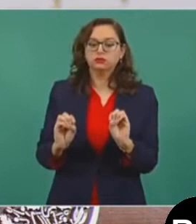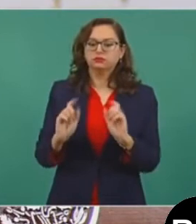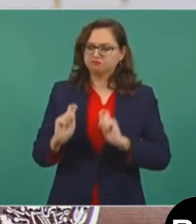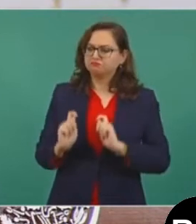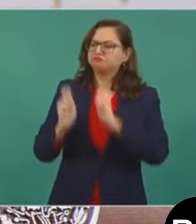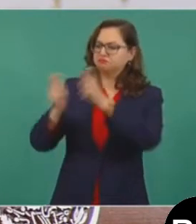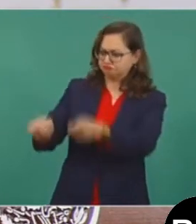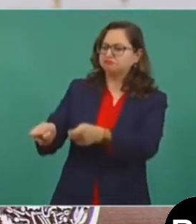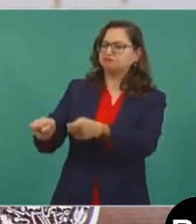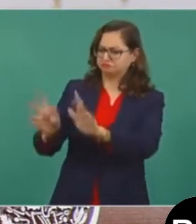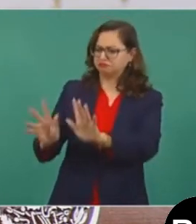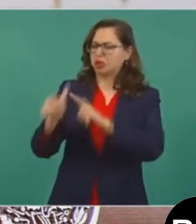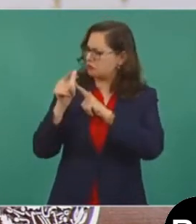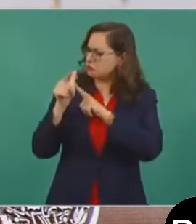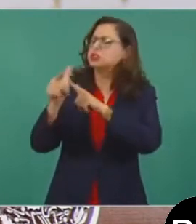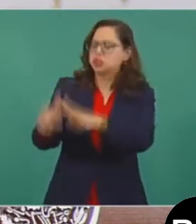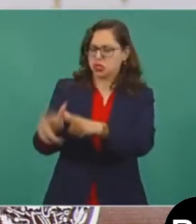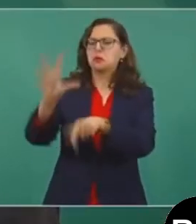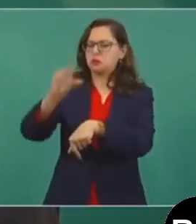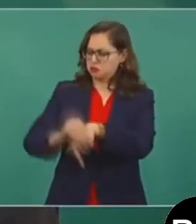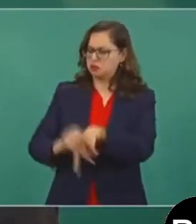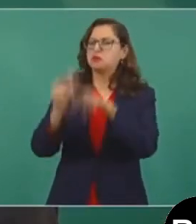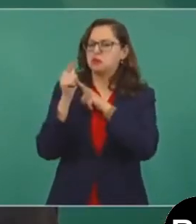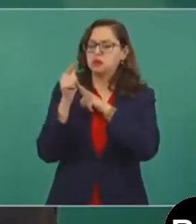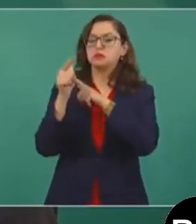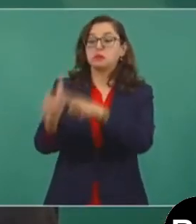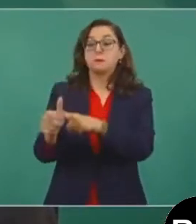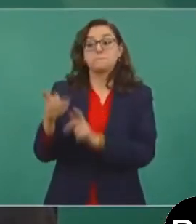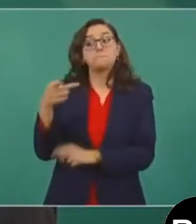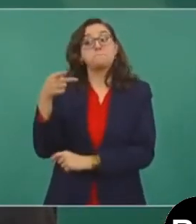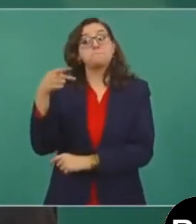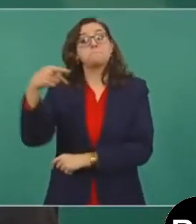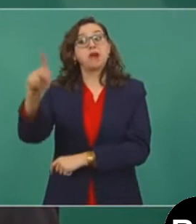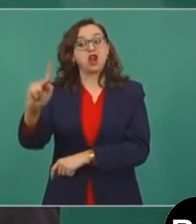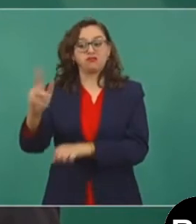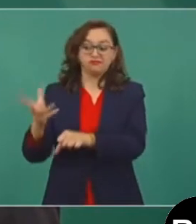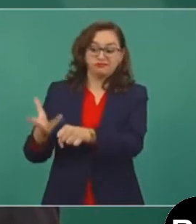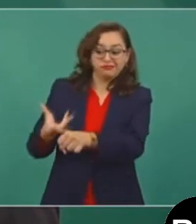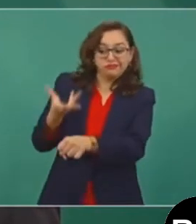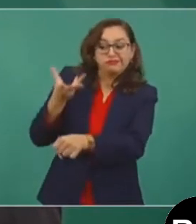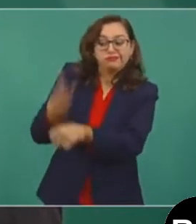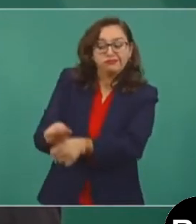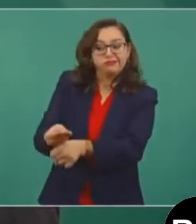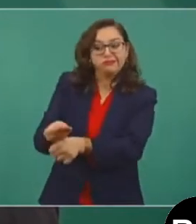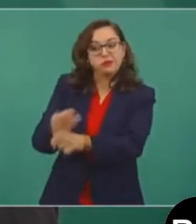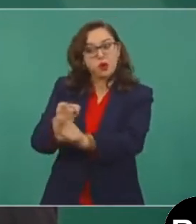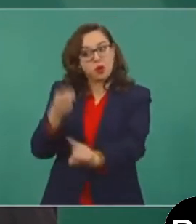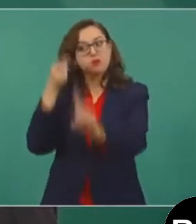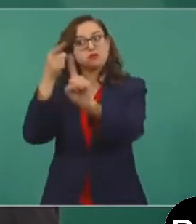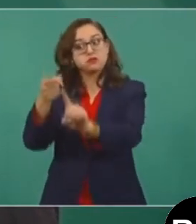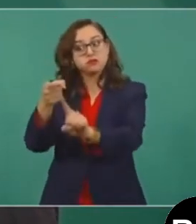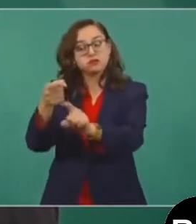se mantiene la concesión buscando que haya